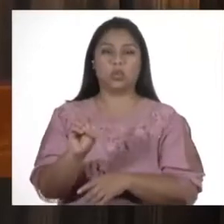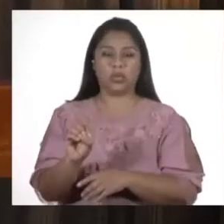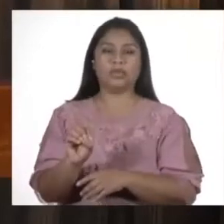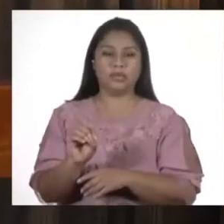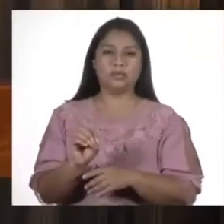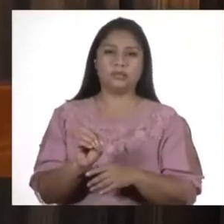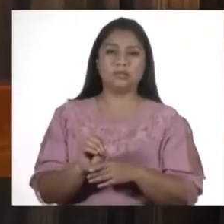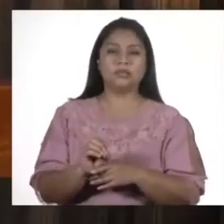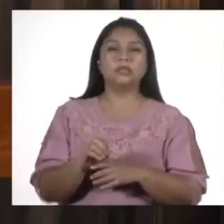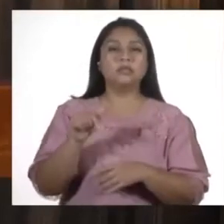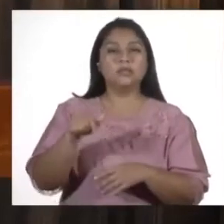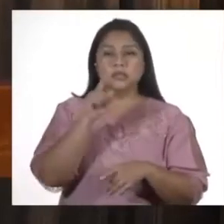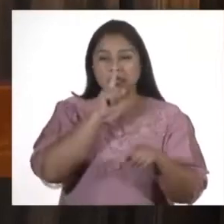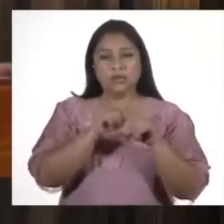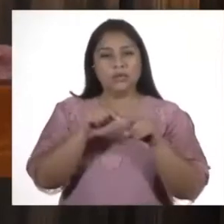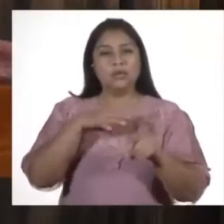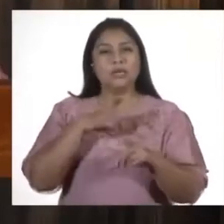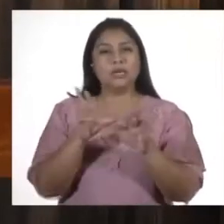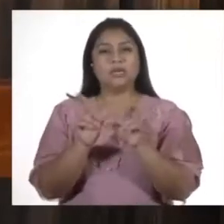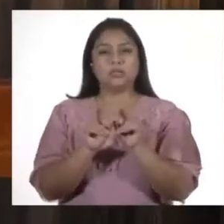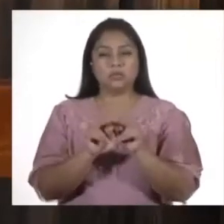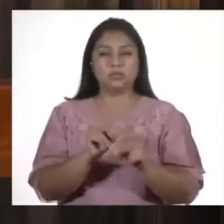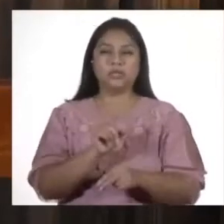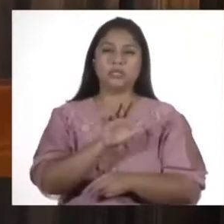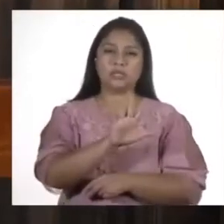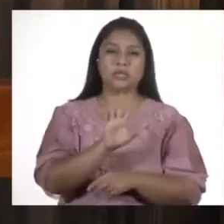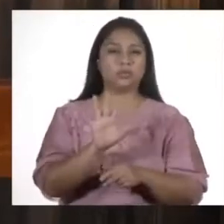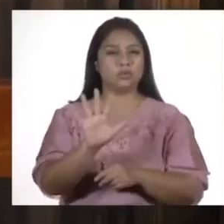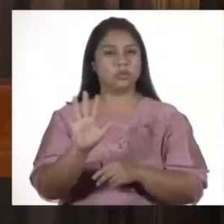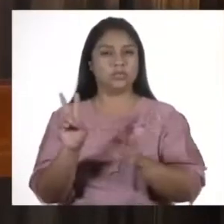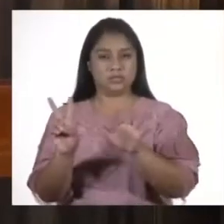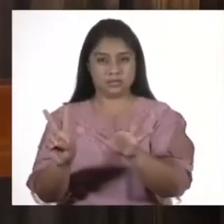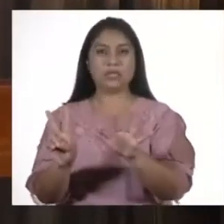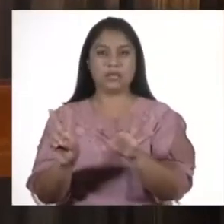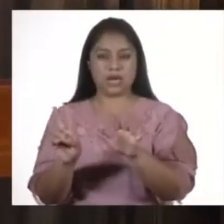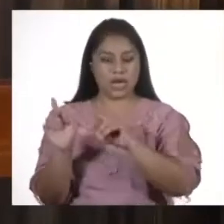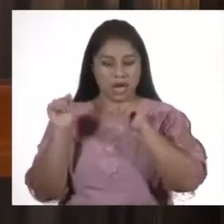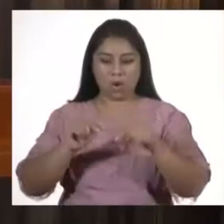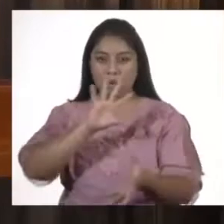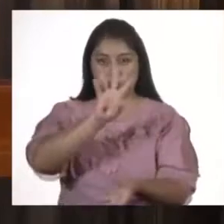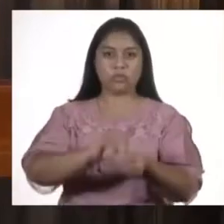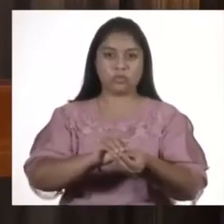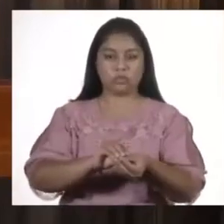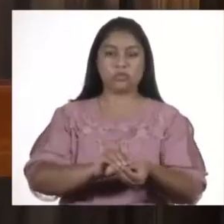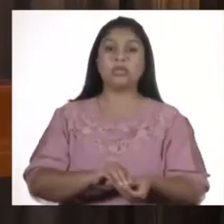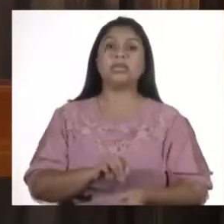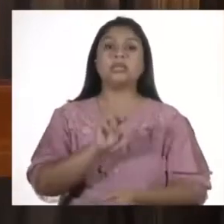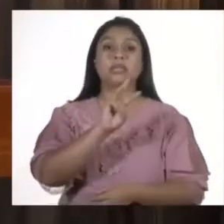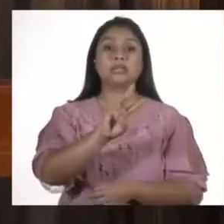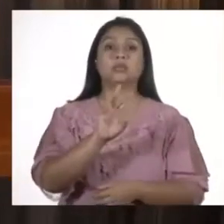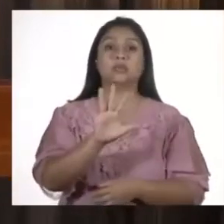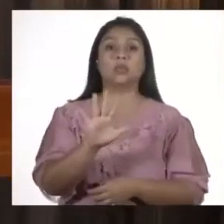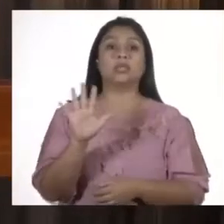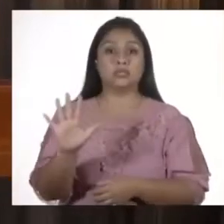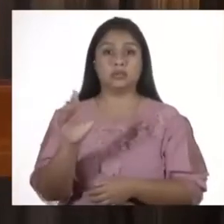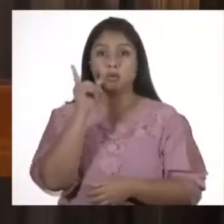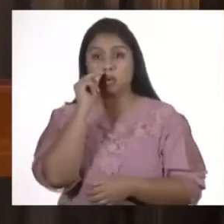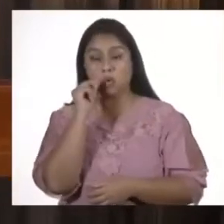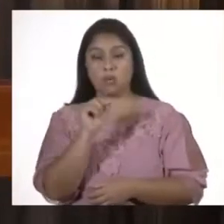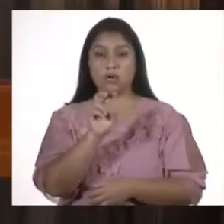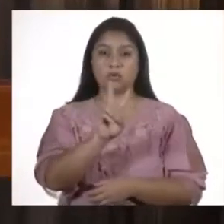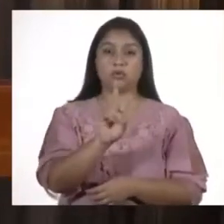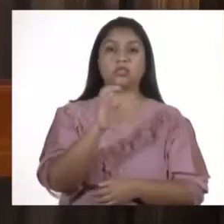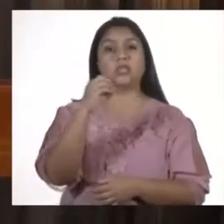más. Tenemos, en resumen, 557 casos al día de hoy. 355 son